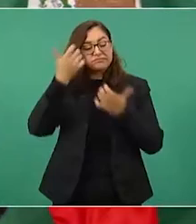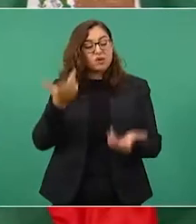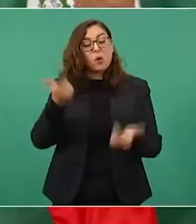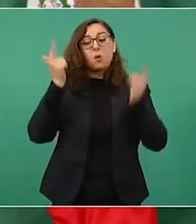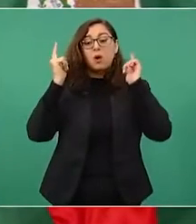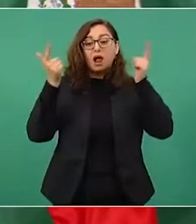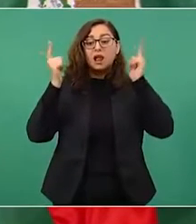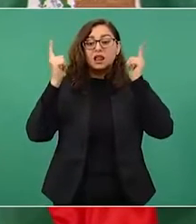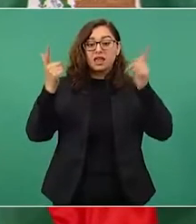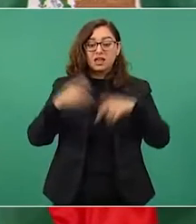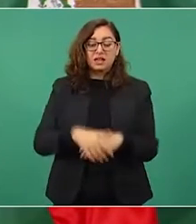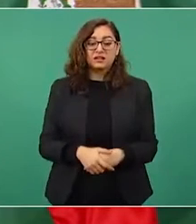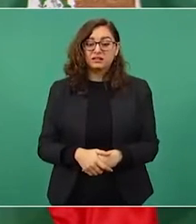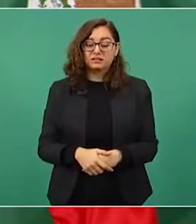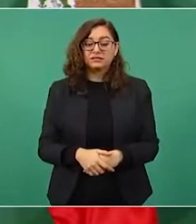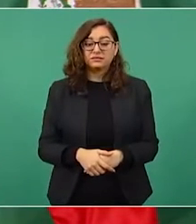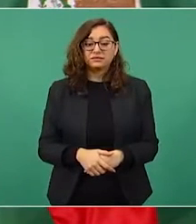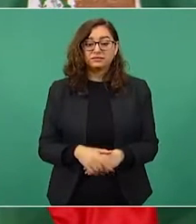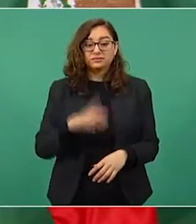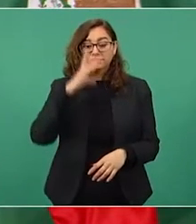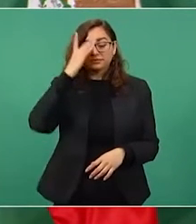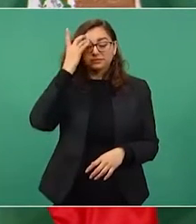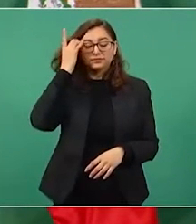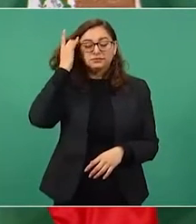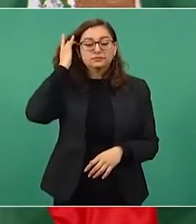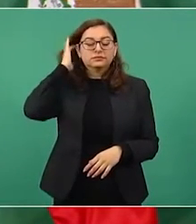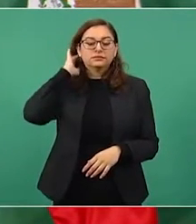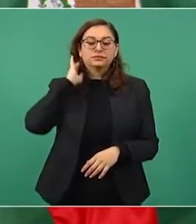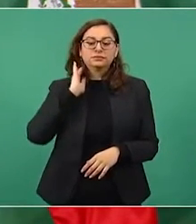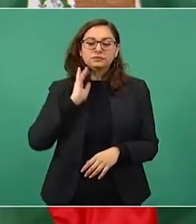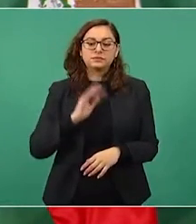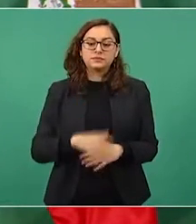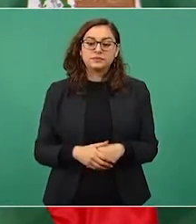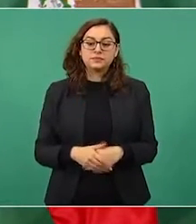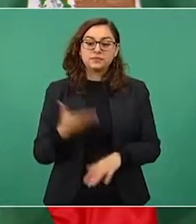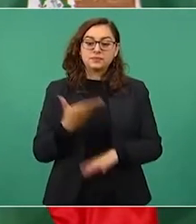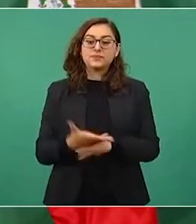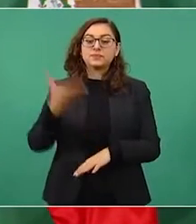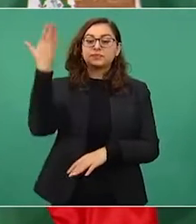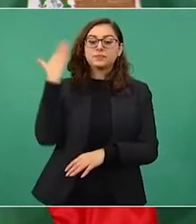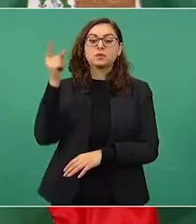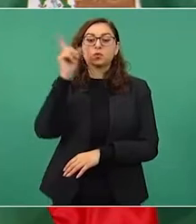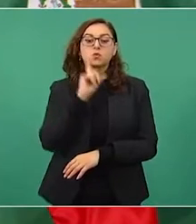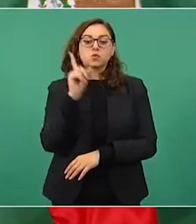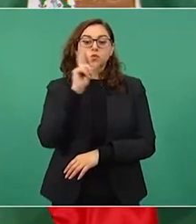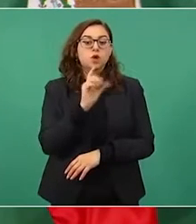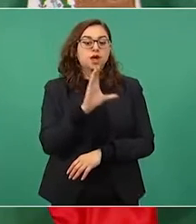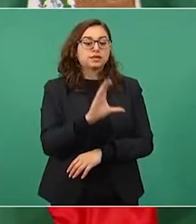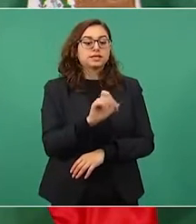participaba más,